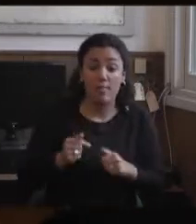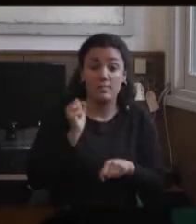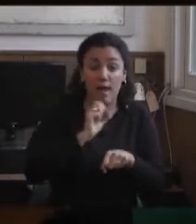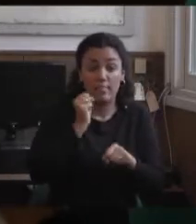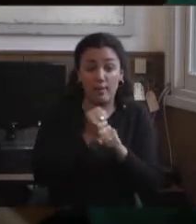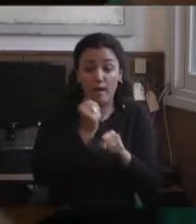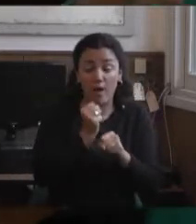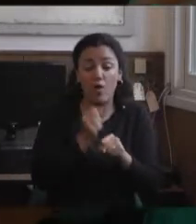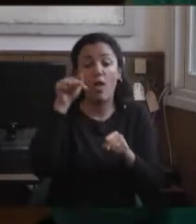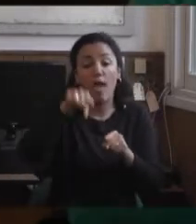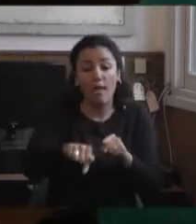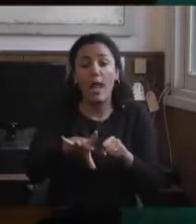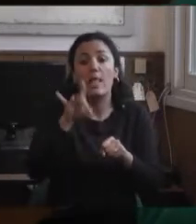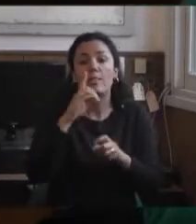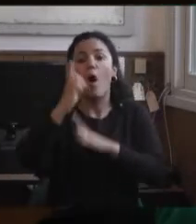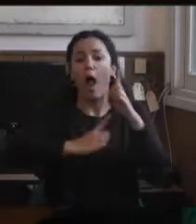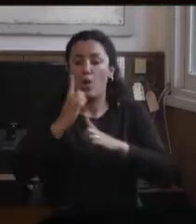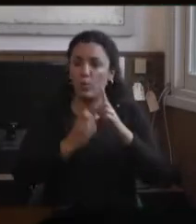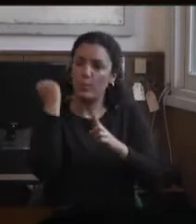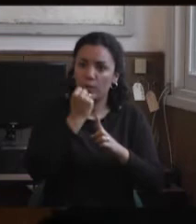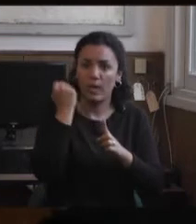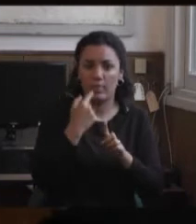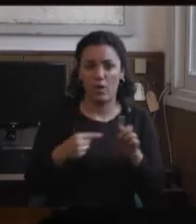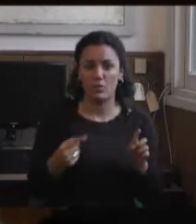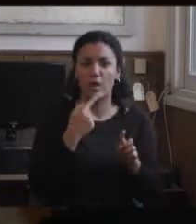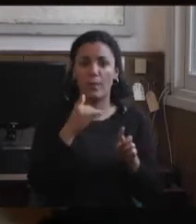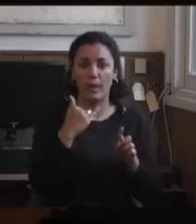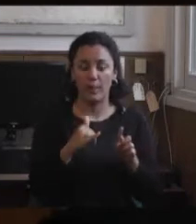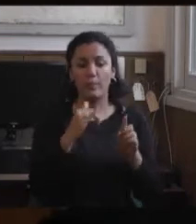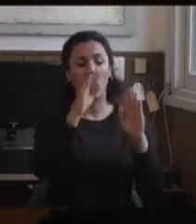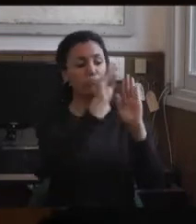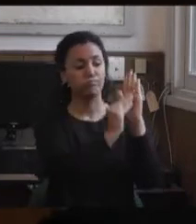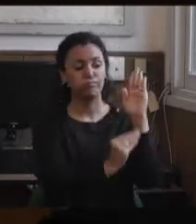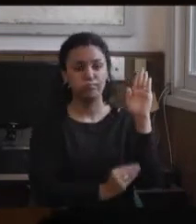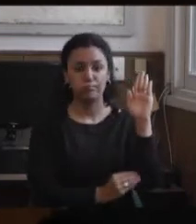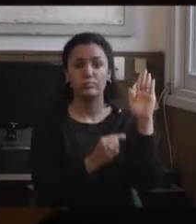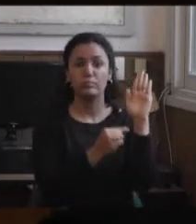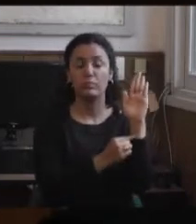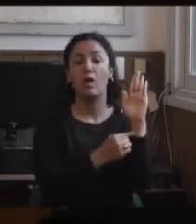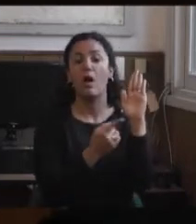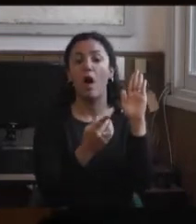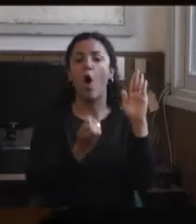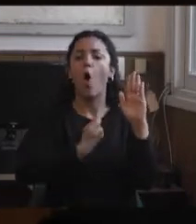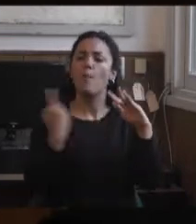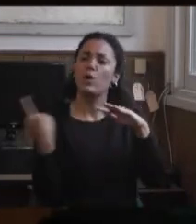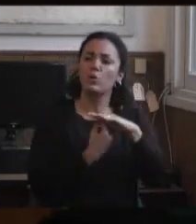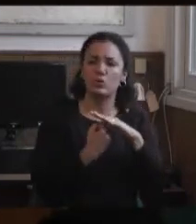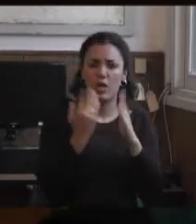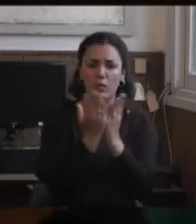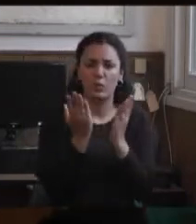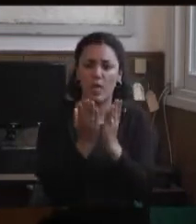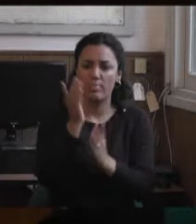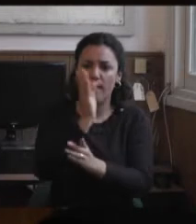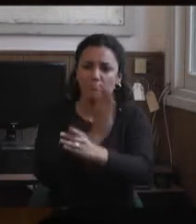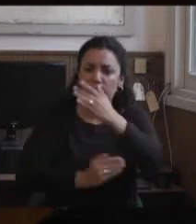se decidieron varias cosas. Una de ellas fue la elaboración de un protocolo de inclusión de estudiantes para poder saber, bueno, cómo debe